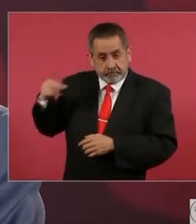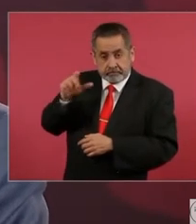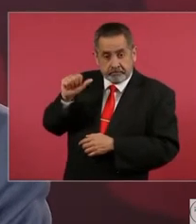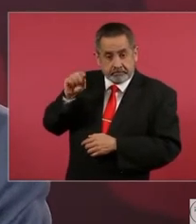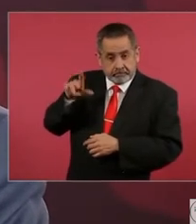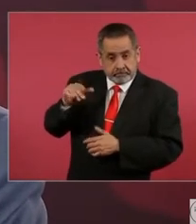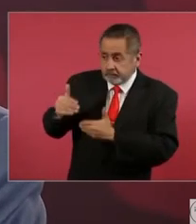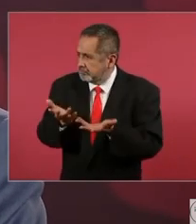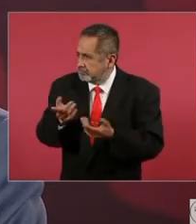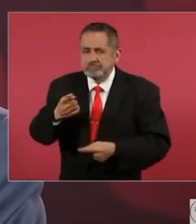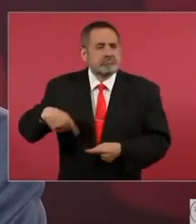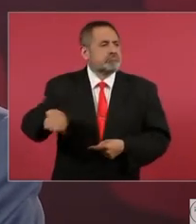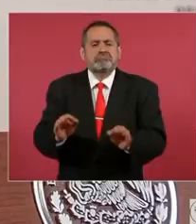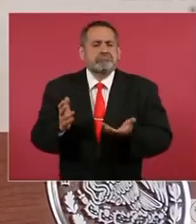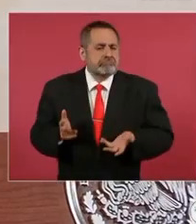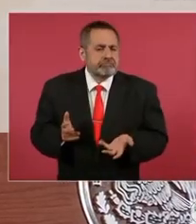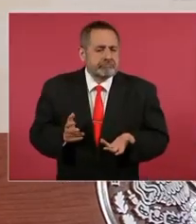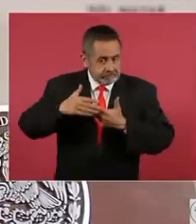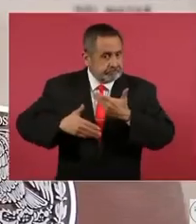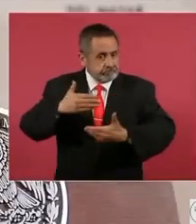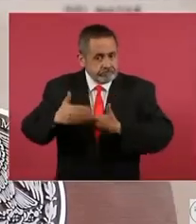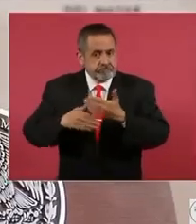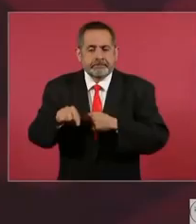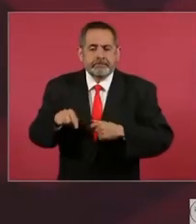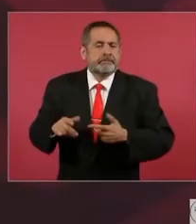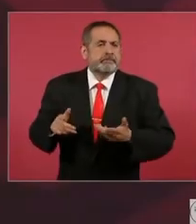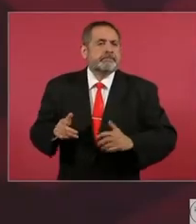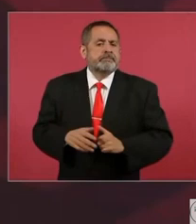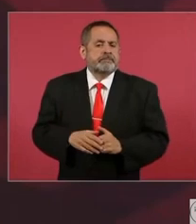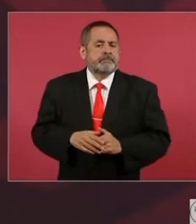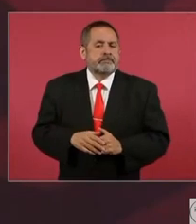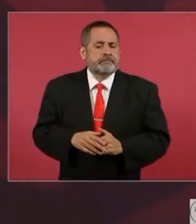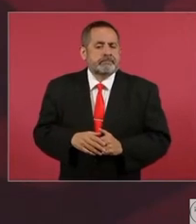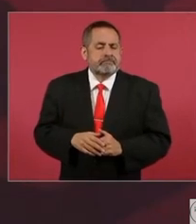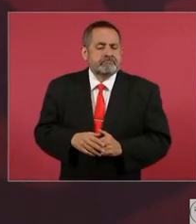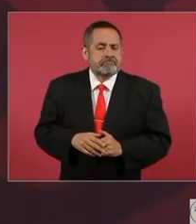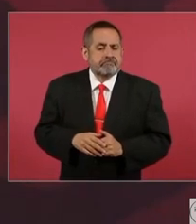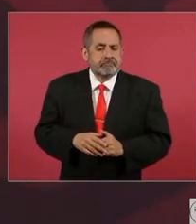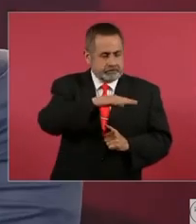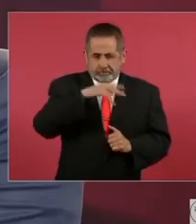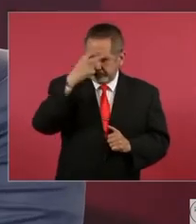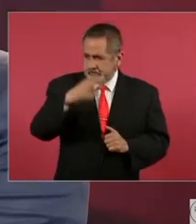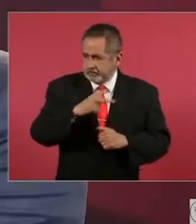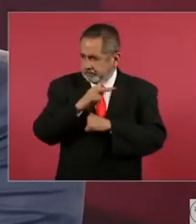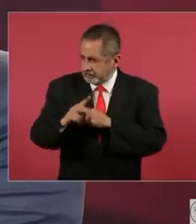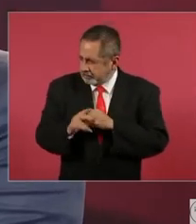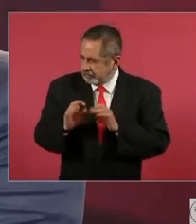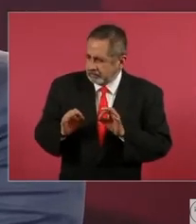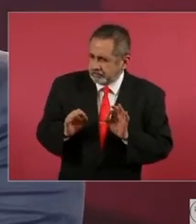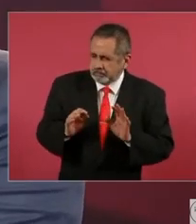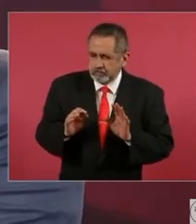si no hay corrupción, si el país tiene certidumbre o se le ve con